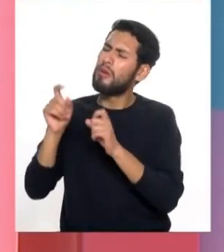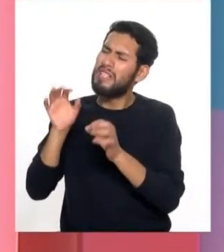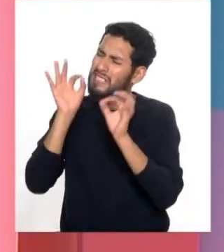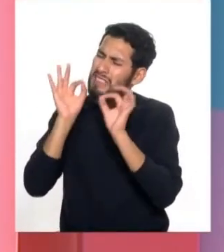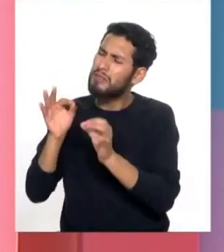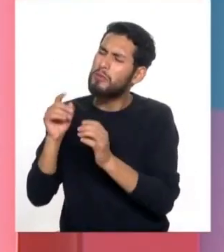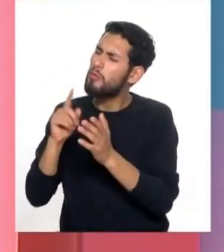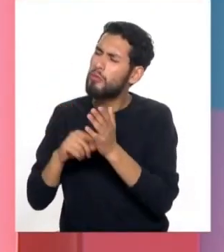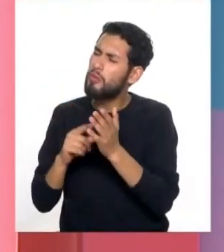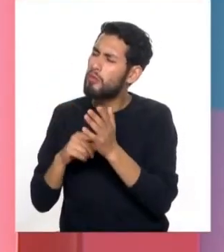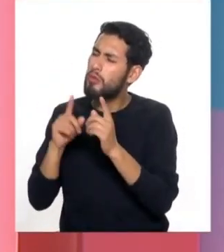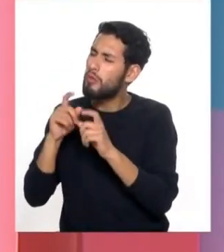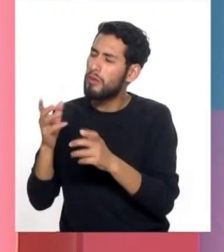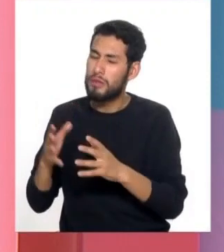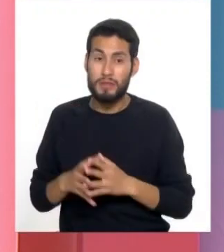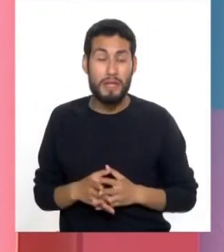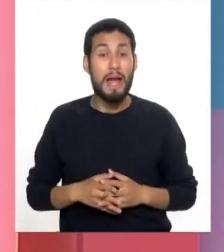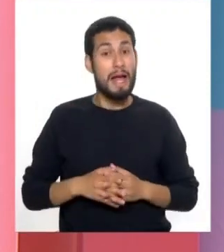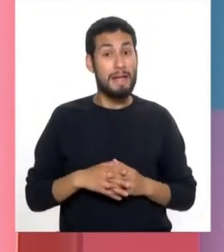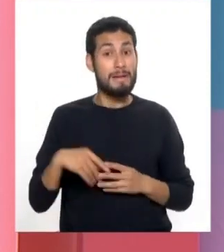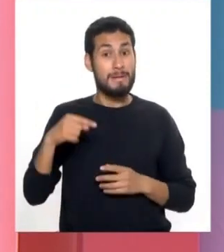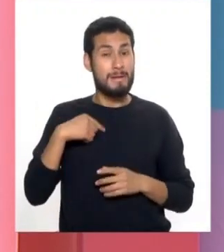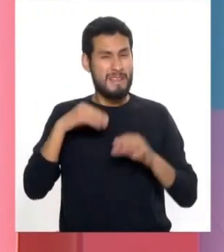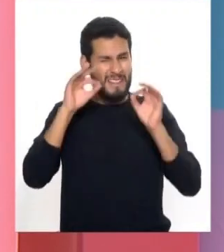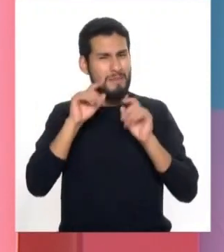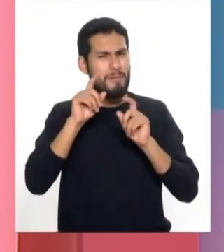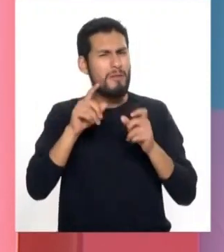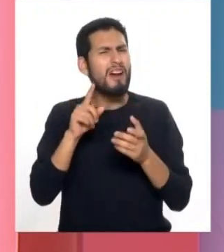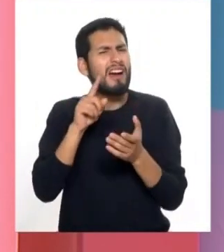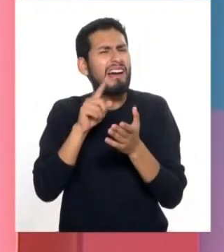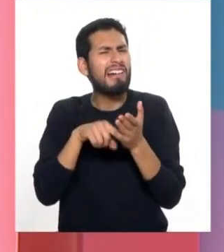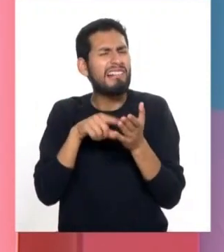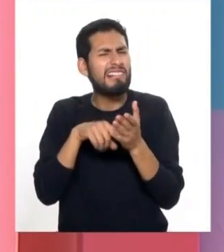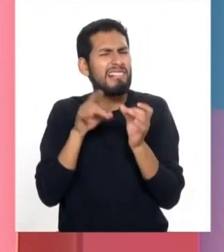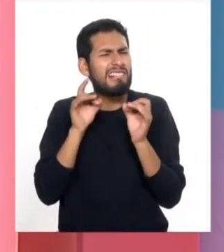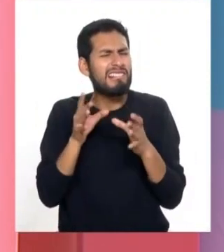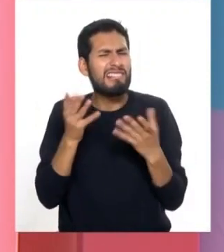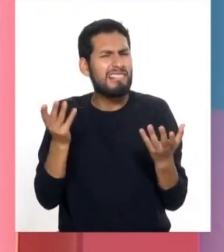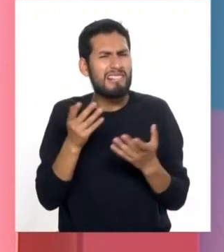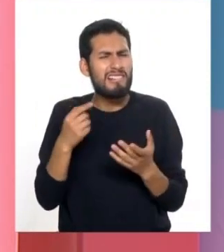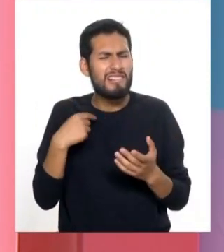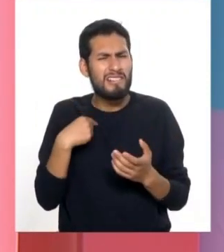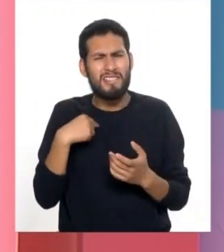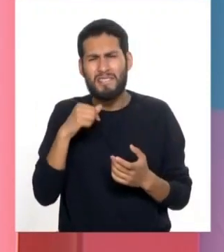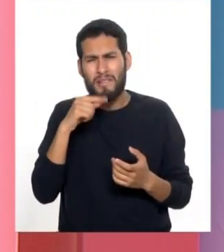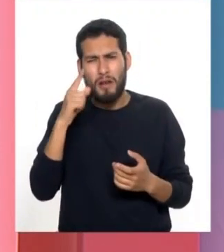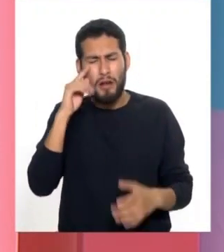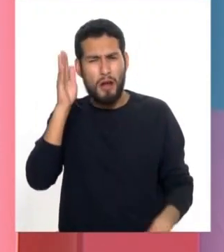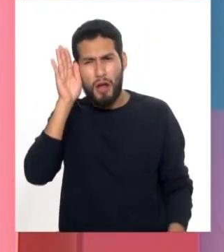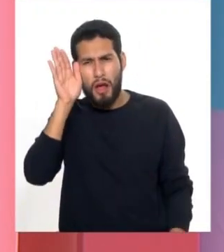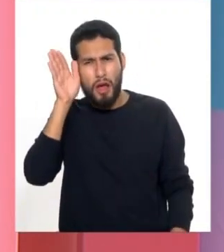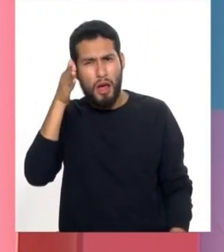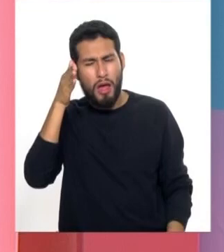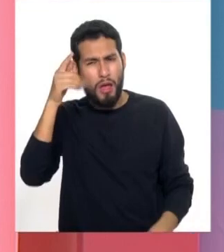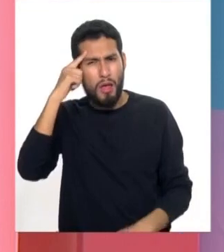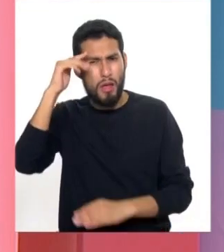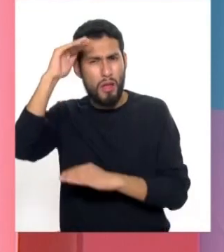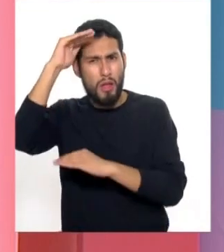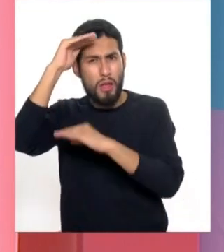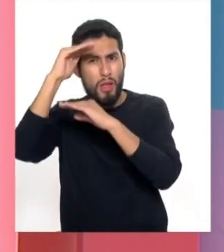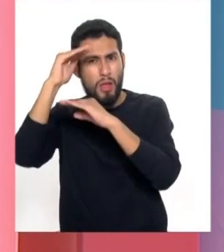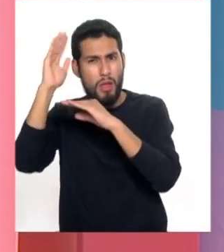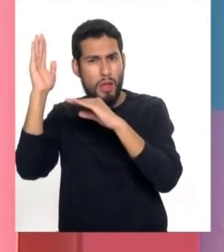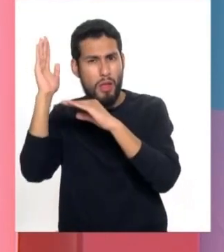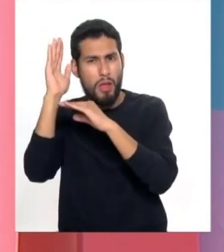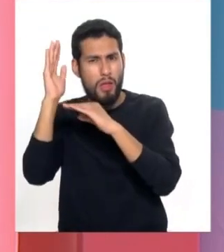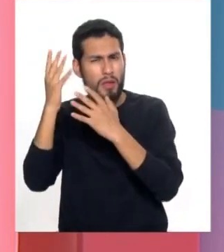precisa? La consulta precisa es a qué se debe esa falta de visión que tengo, si me han hecho todos